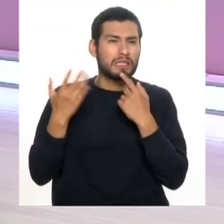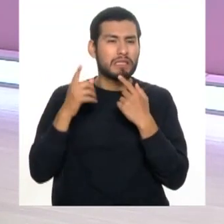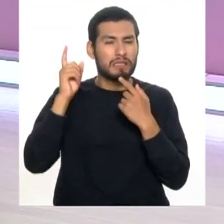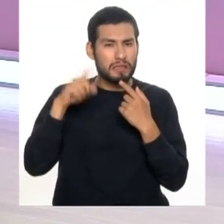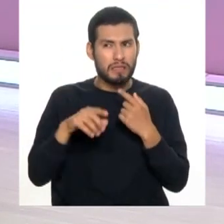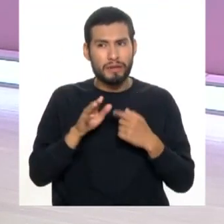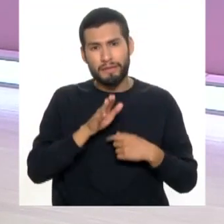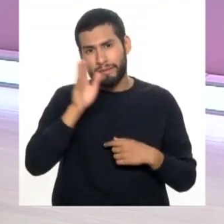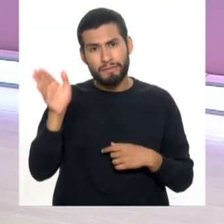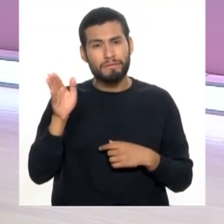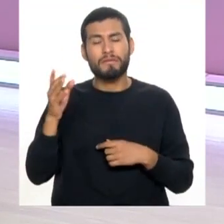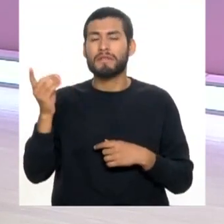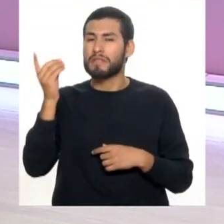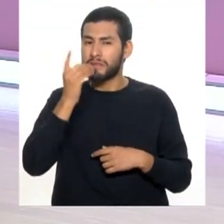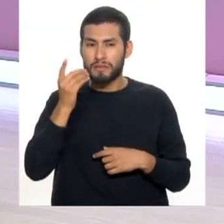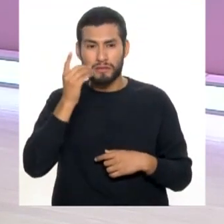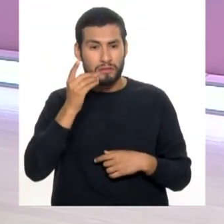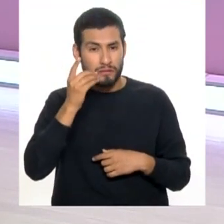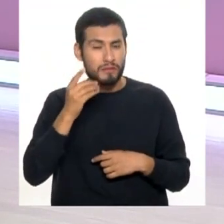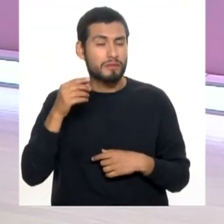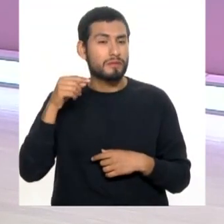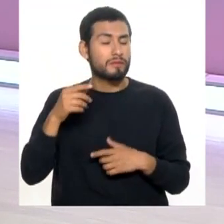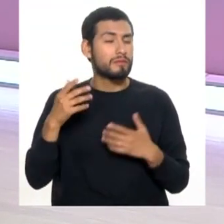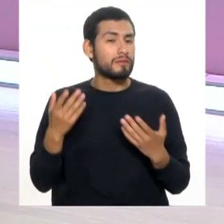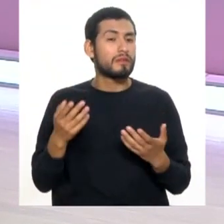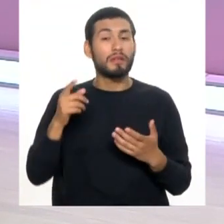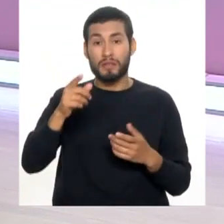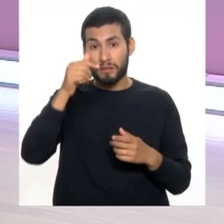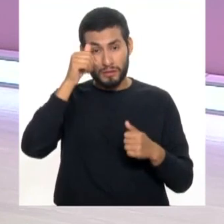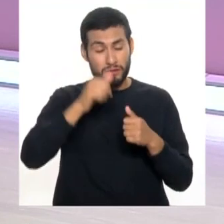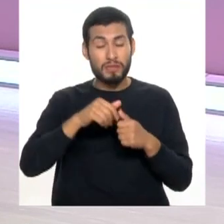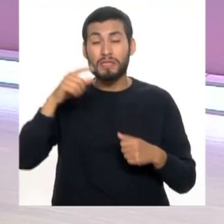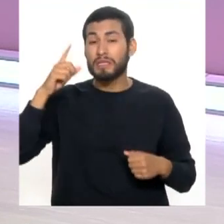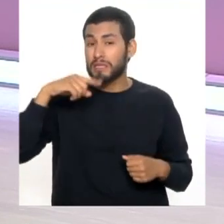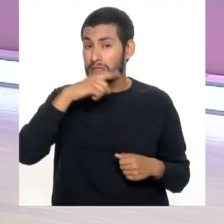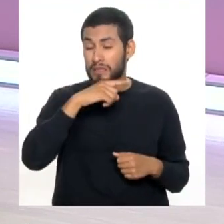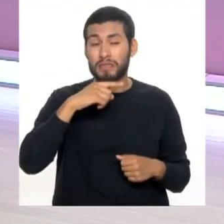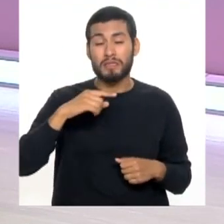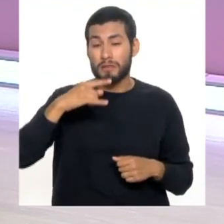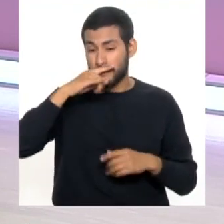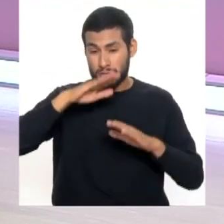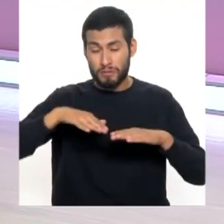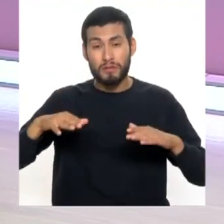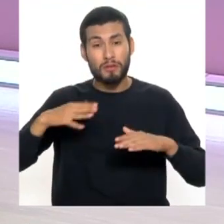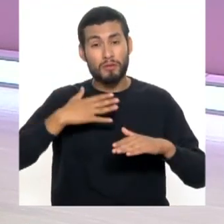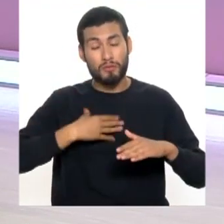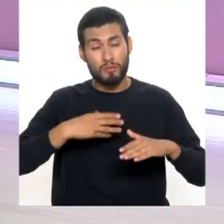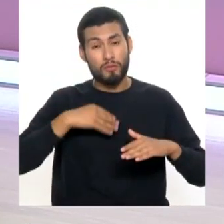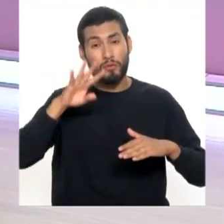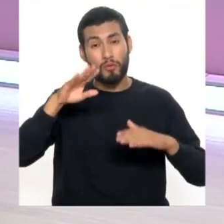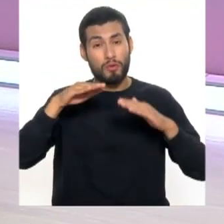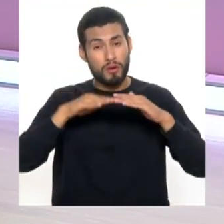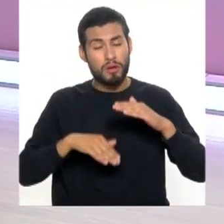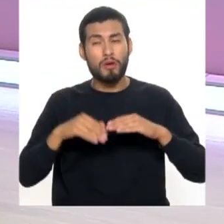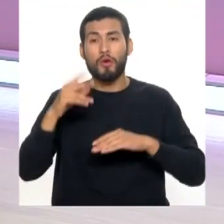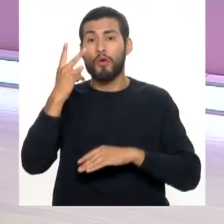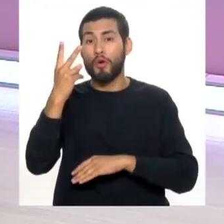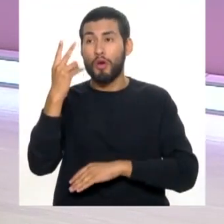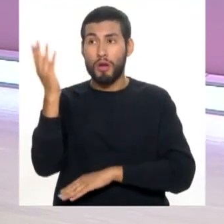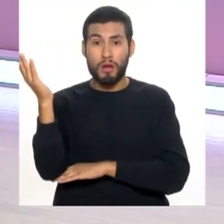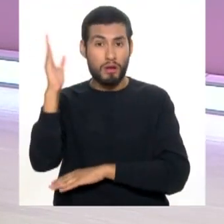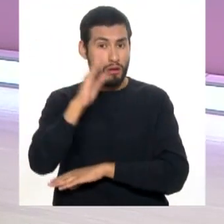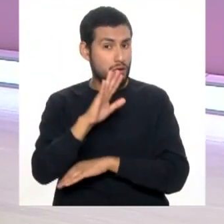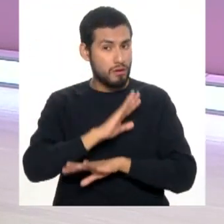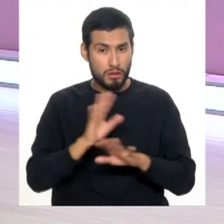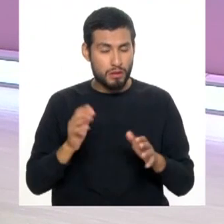hay que acudir al odontólogo, al odontopediatra. Y recuerden que el cepillado en menores de 4 años es 2 veces al día y el